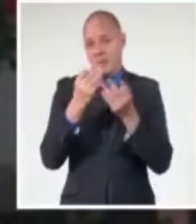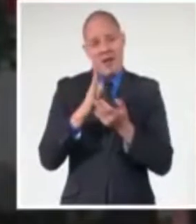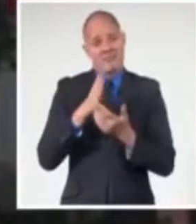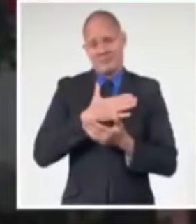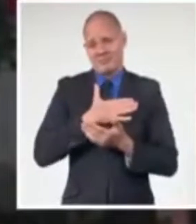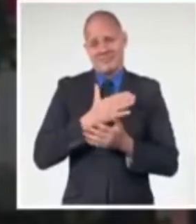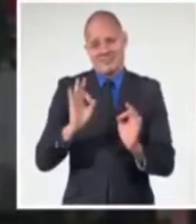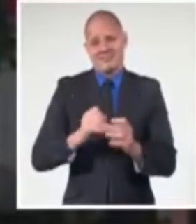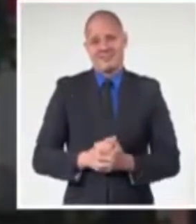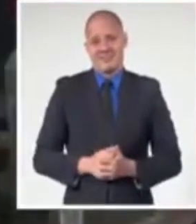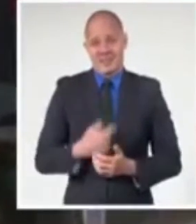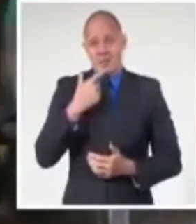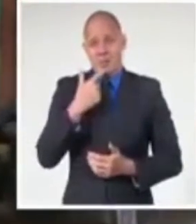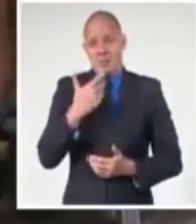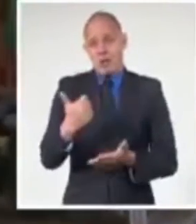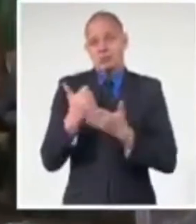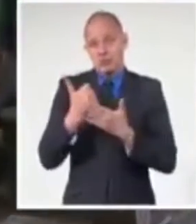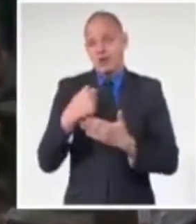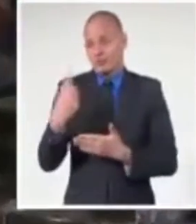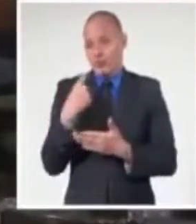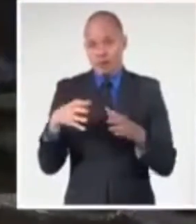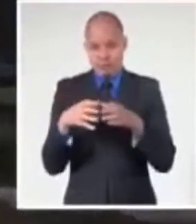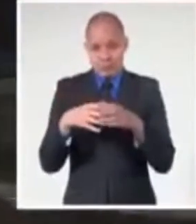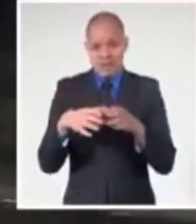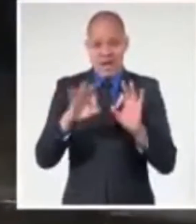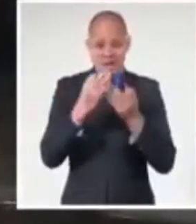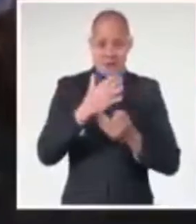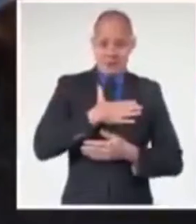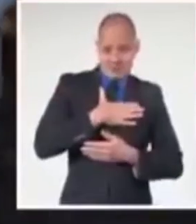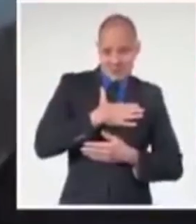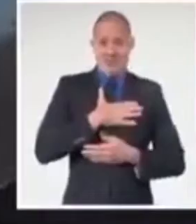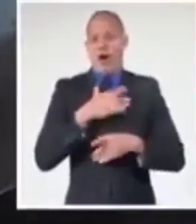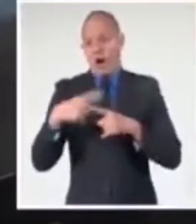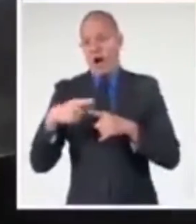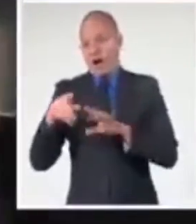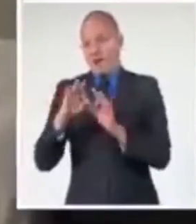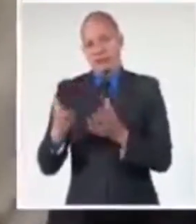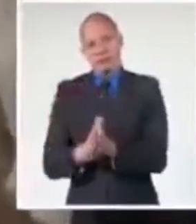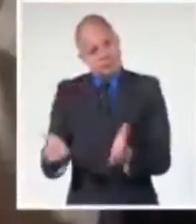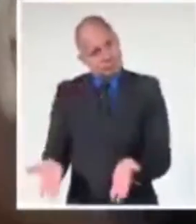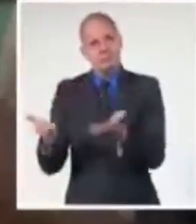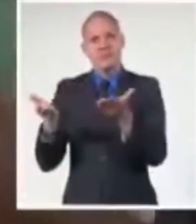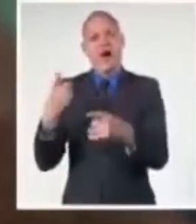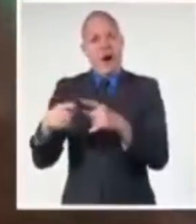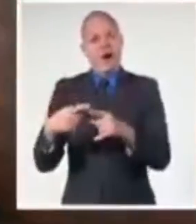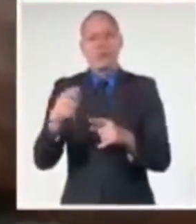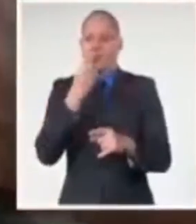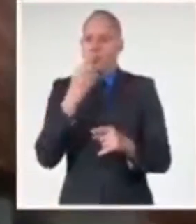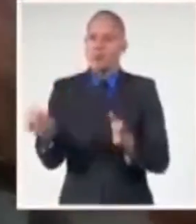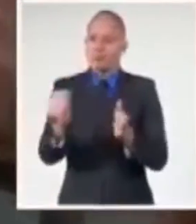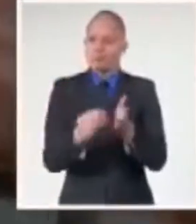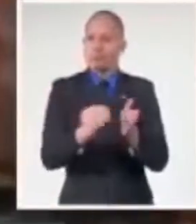Eso es un evento que trae prosperidad tanto para el ámbito mío personal en mi casa como para el resto de mi familia y todas las personas que vayan